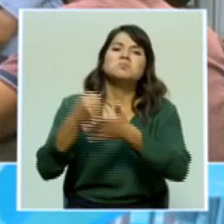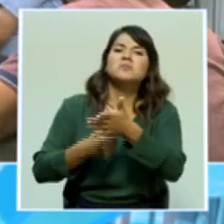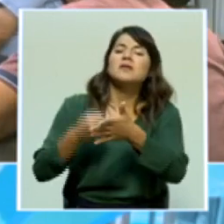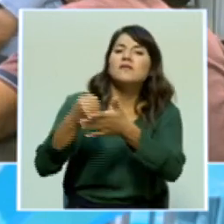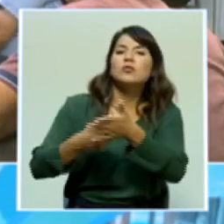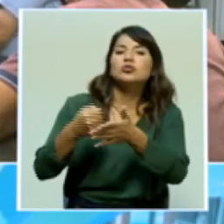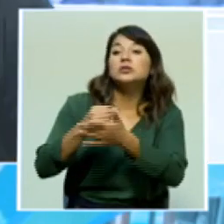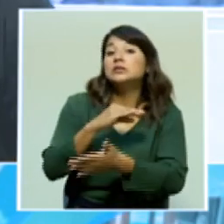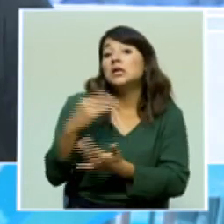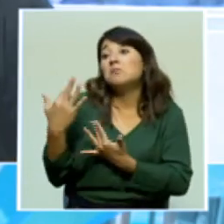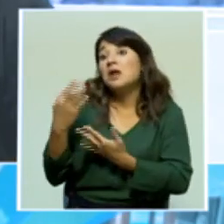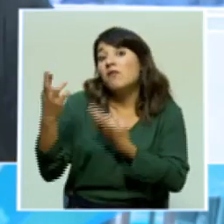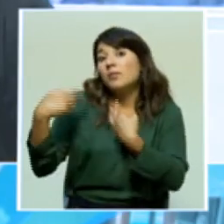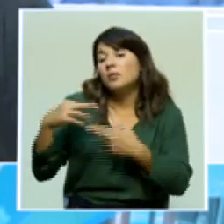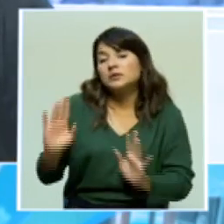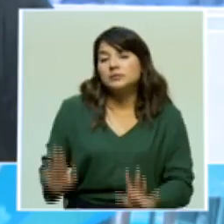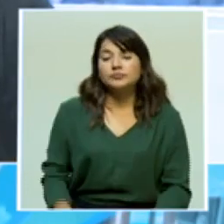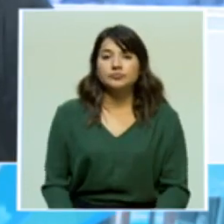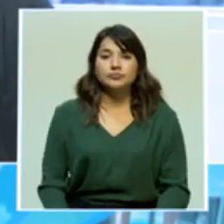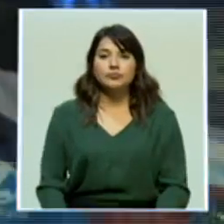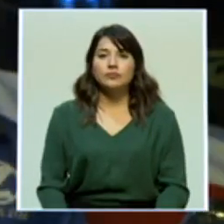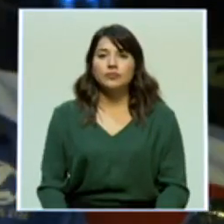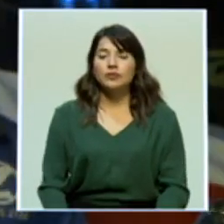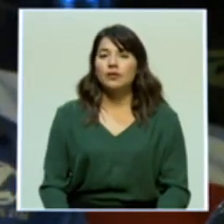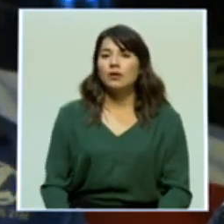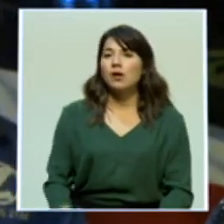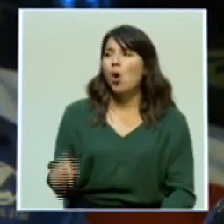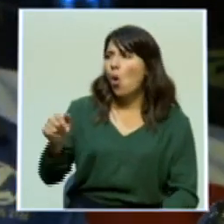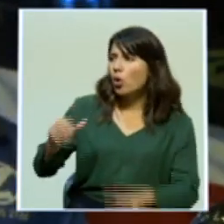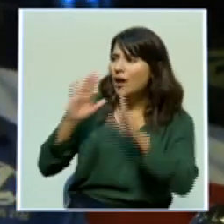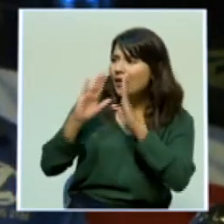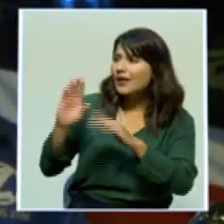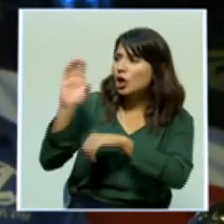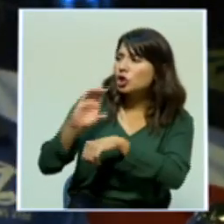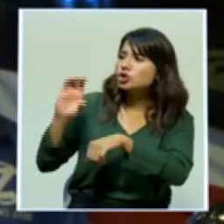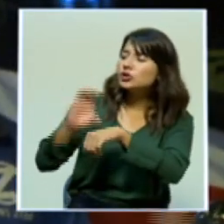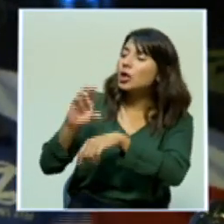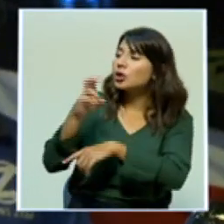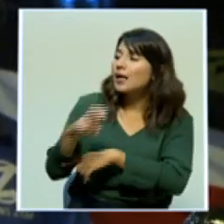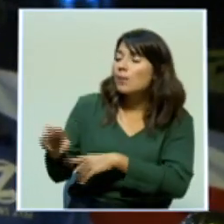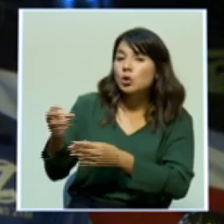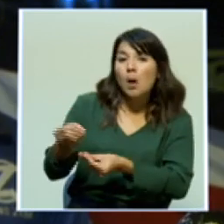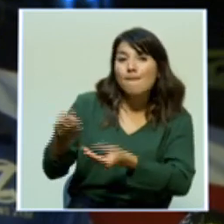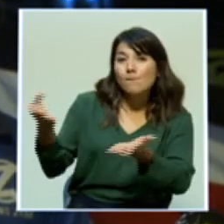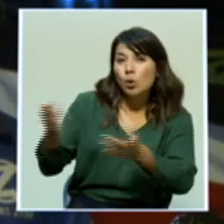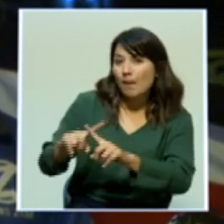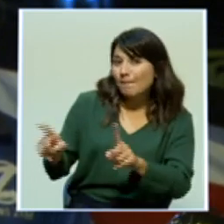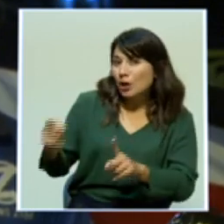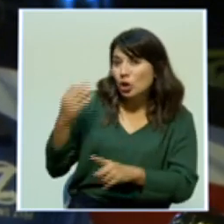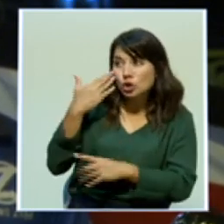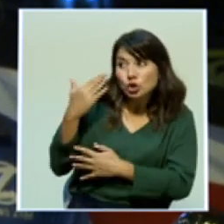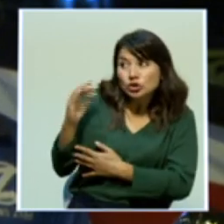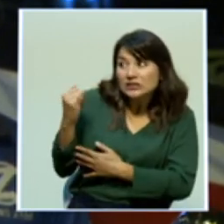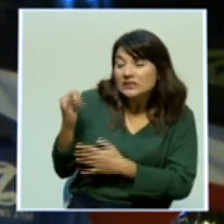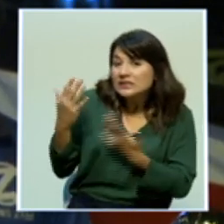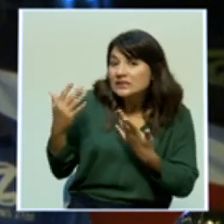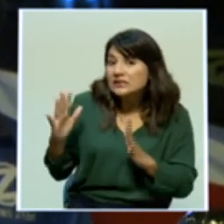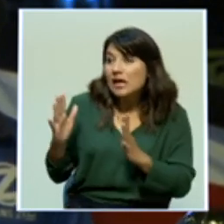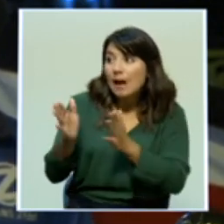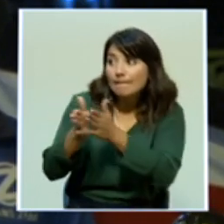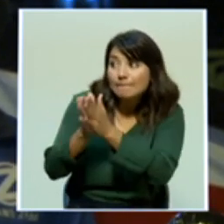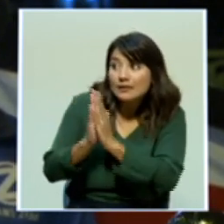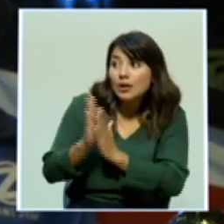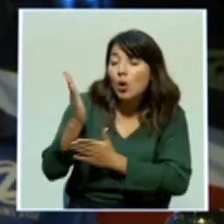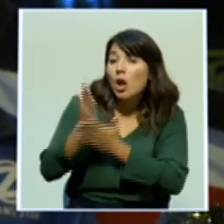y esperando una respuesta. Hoy fueron atendidos por el Consejo de Transporte Público, pero no sé si ya acá solicitaron algún tipo de